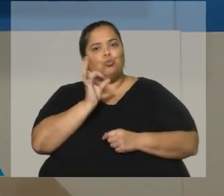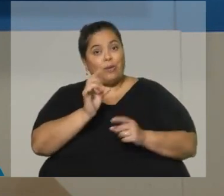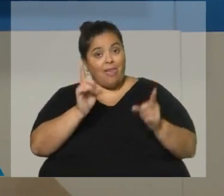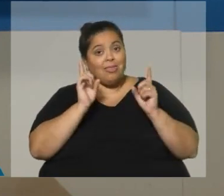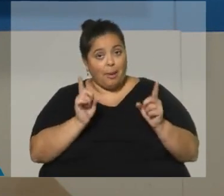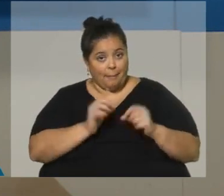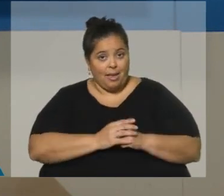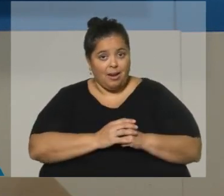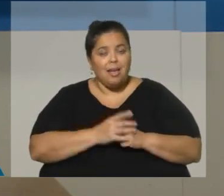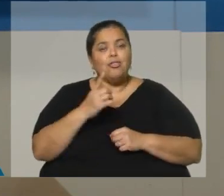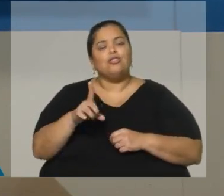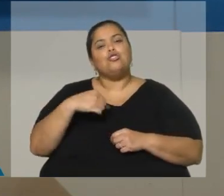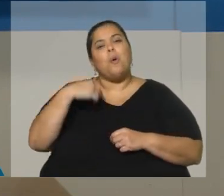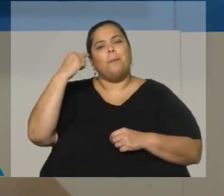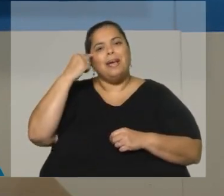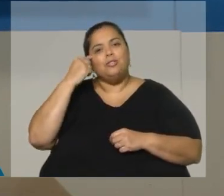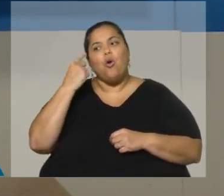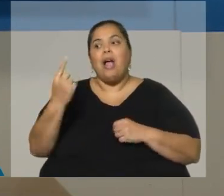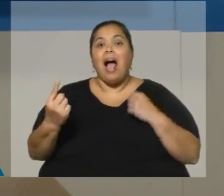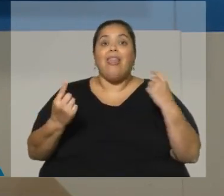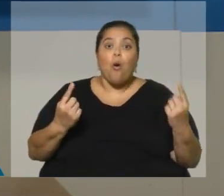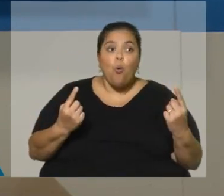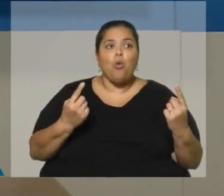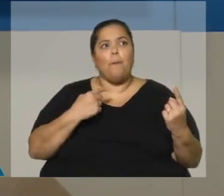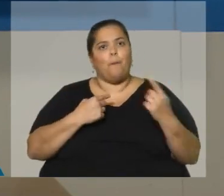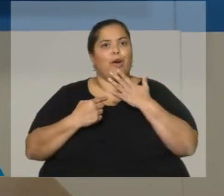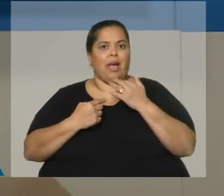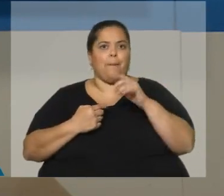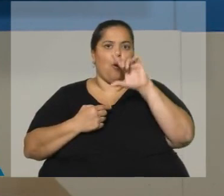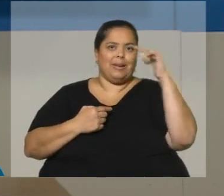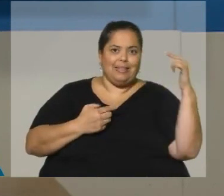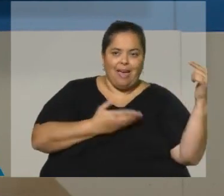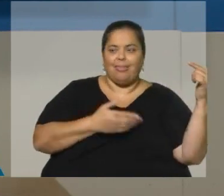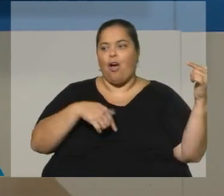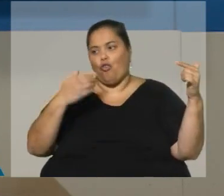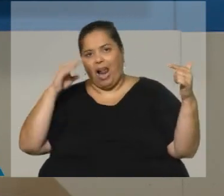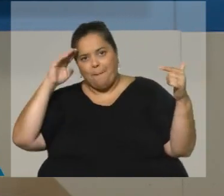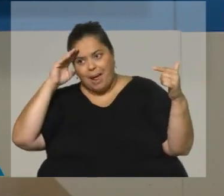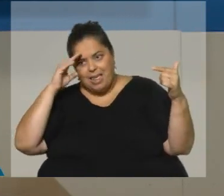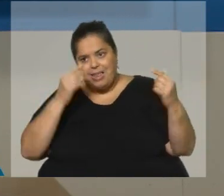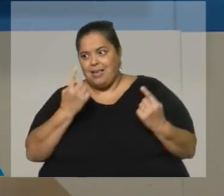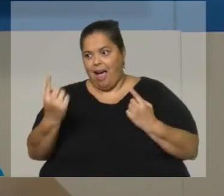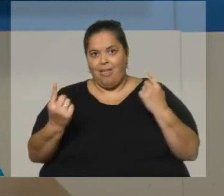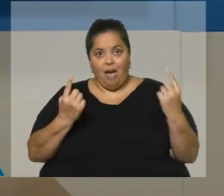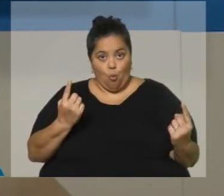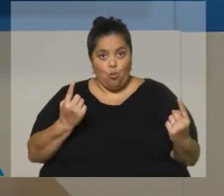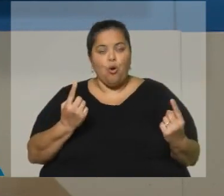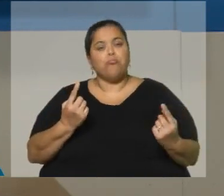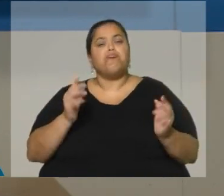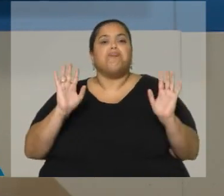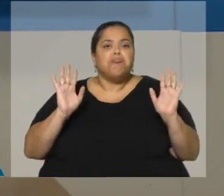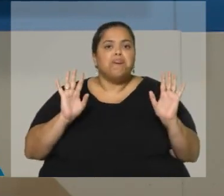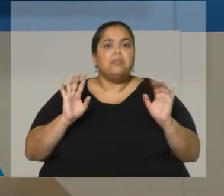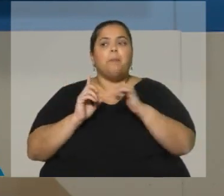alguna manera, cada una de las partes, si tomamos una parte del presidente y otra a Manini, se han llevado su parte